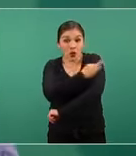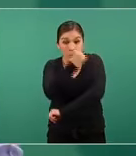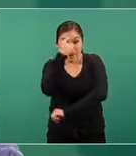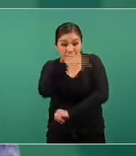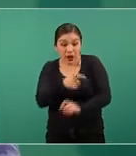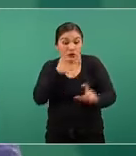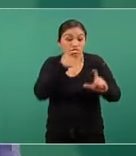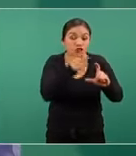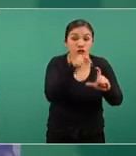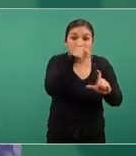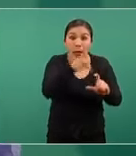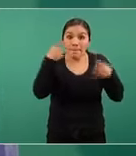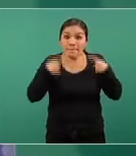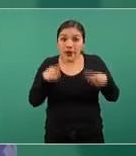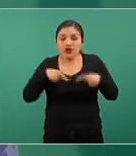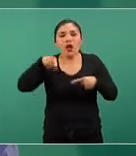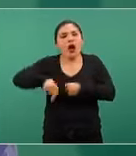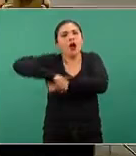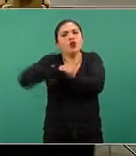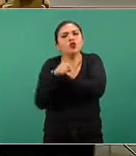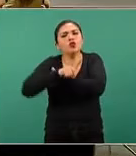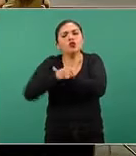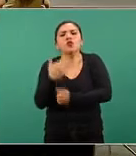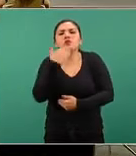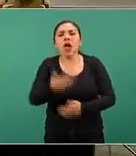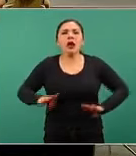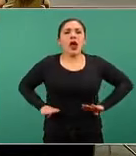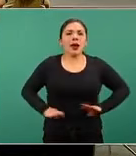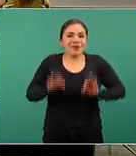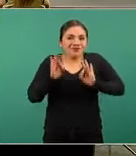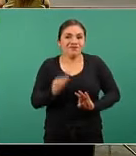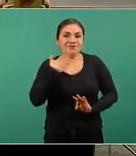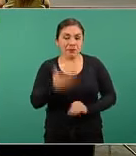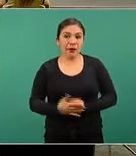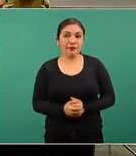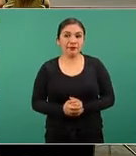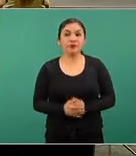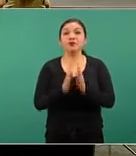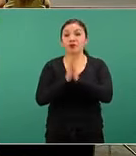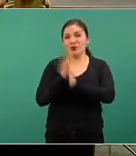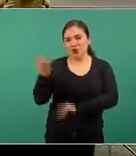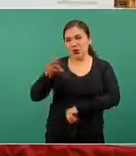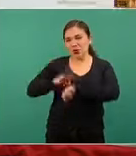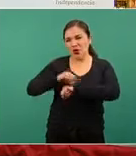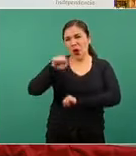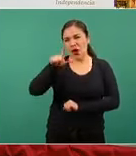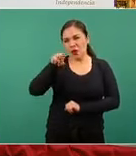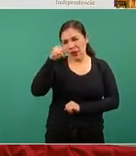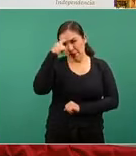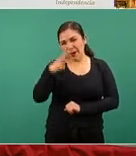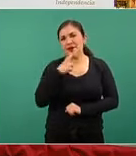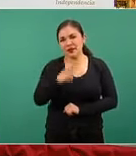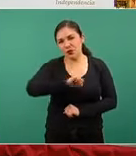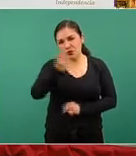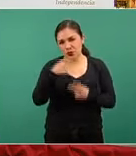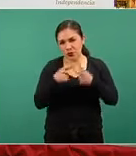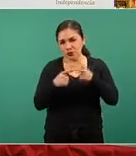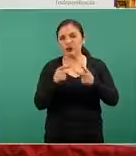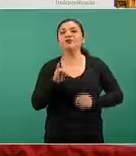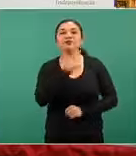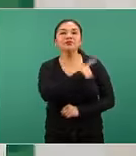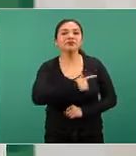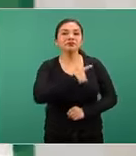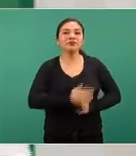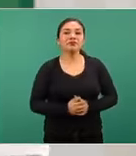pone a una persona haya sido conservada en las condiciones ideales. Le pido al doctor Alomía si contesta los otros dos elementos. Con mucho gusto.